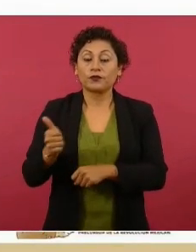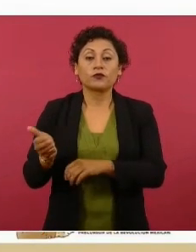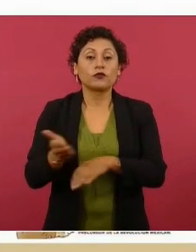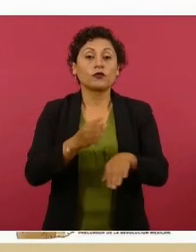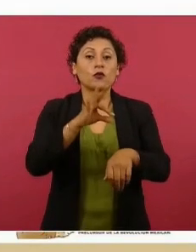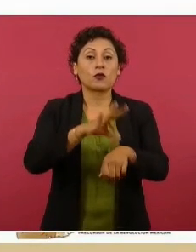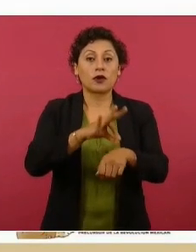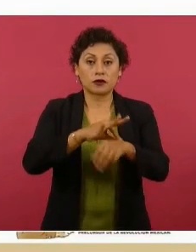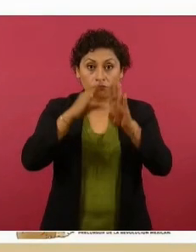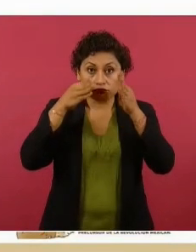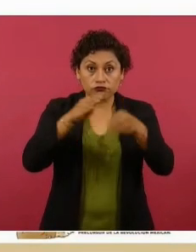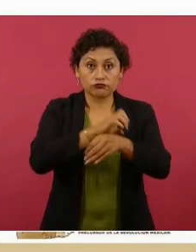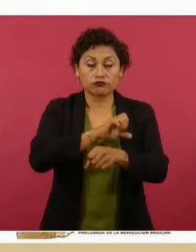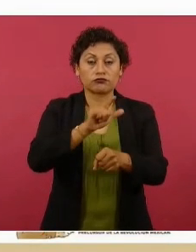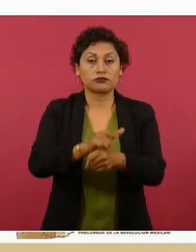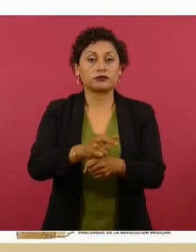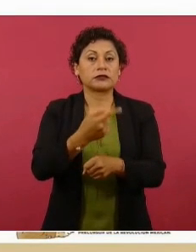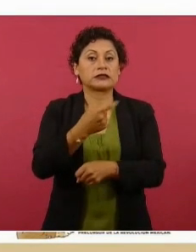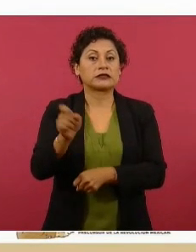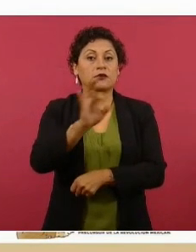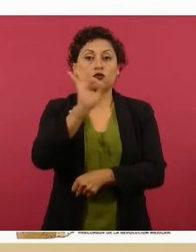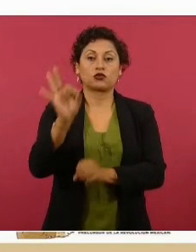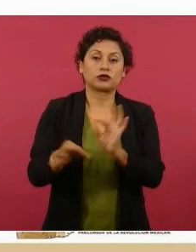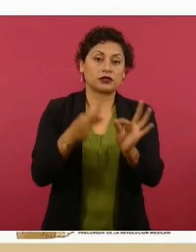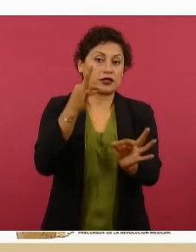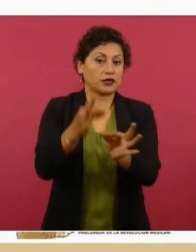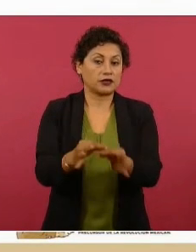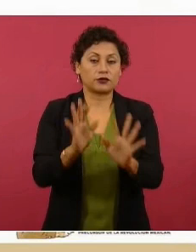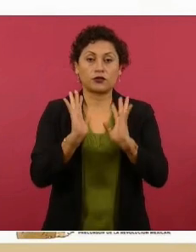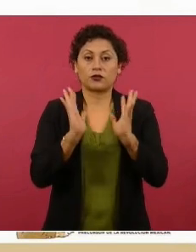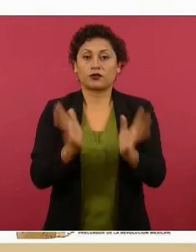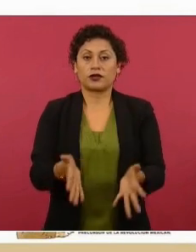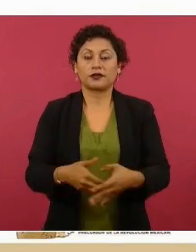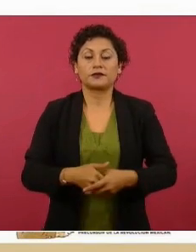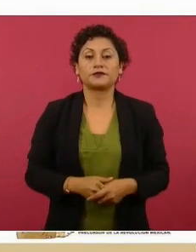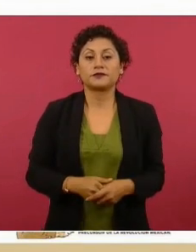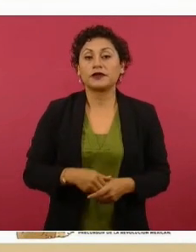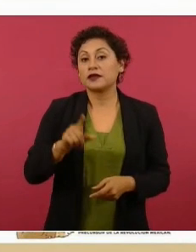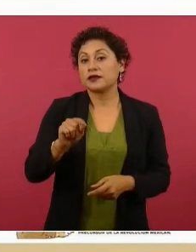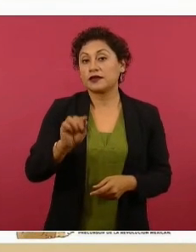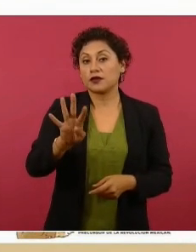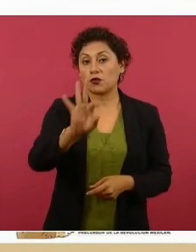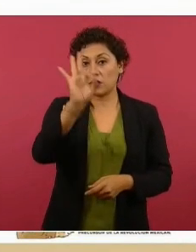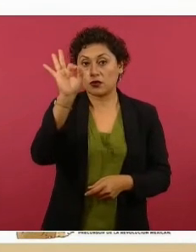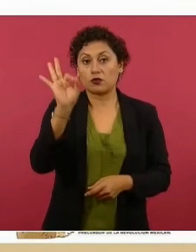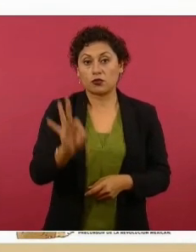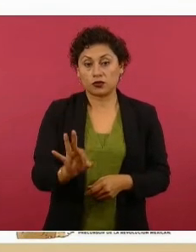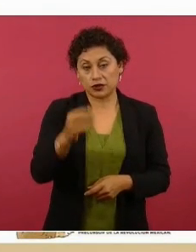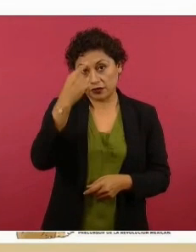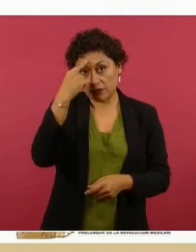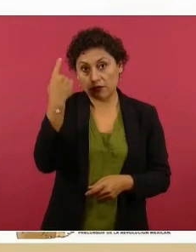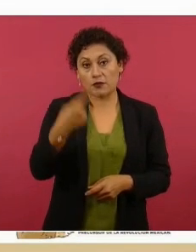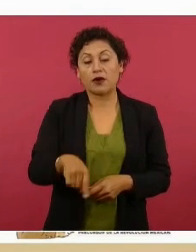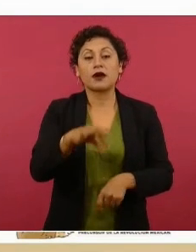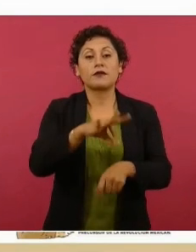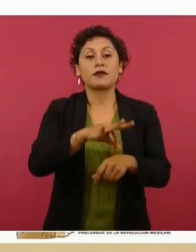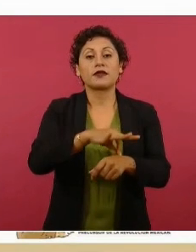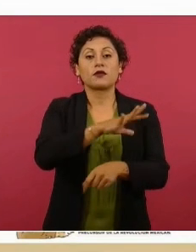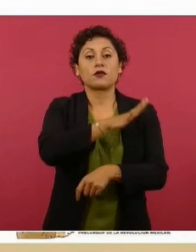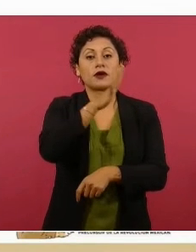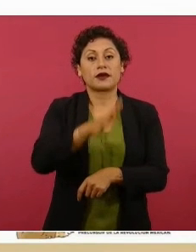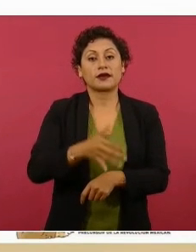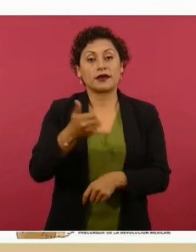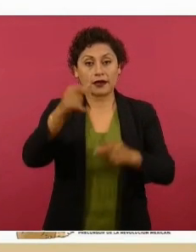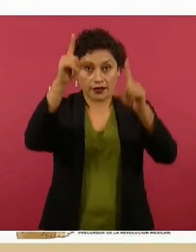acalzamos ya en Colima la cobertura del 100 por ciento de médicos especialistas y 74 por ciento de cobertura de médicos generales y